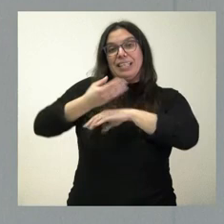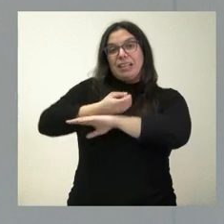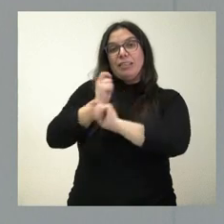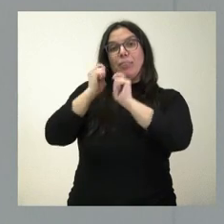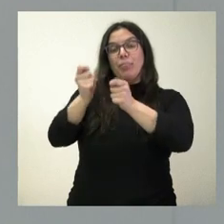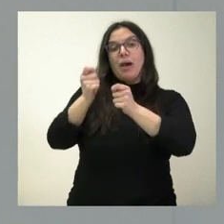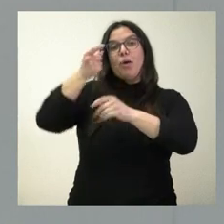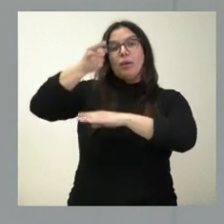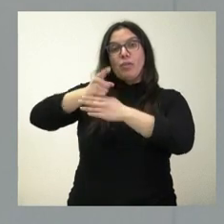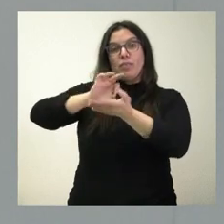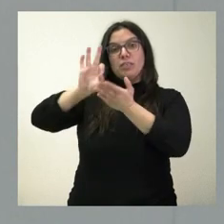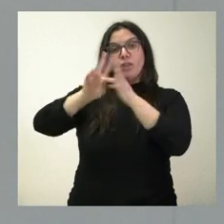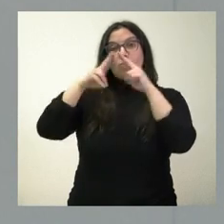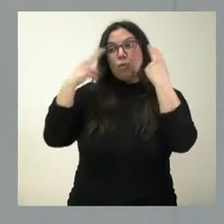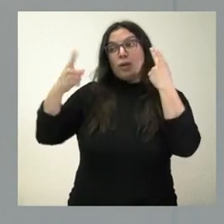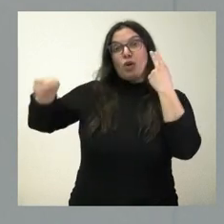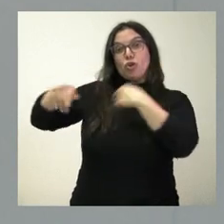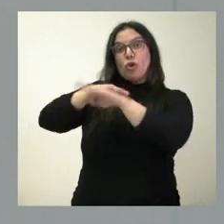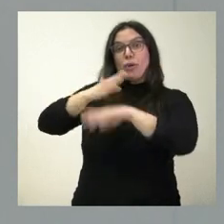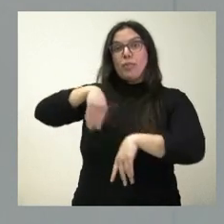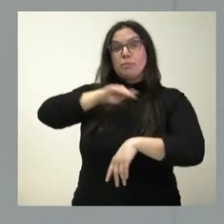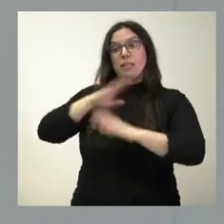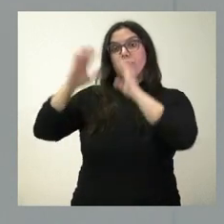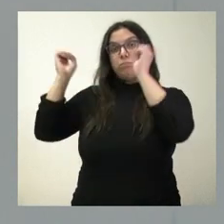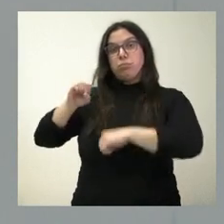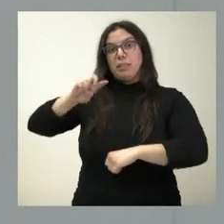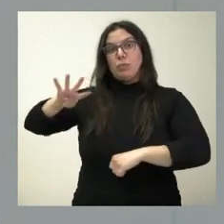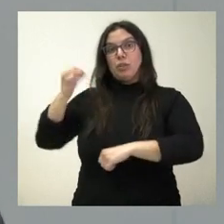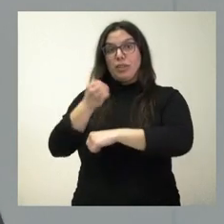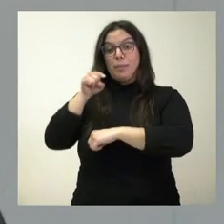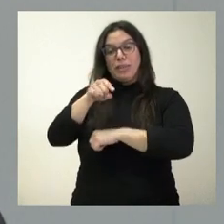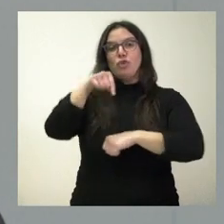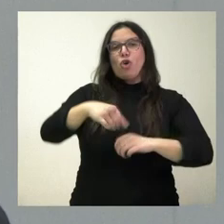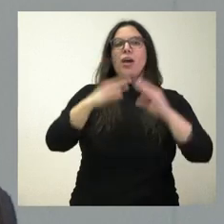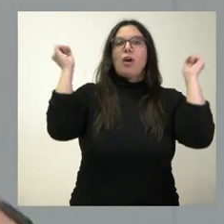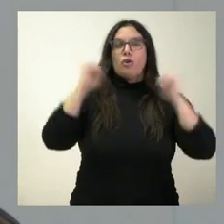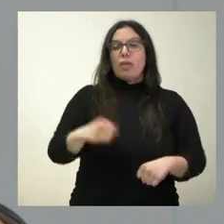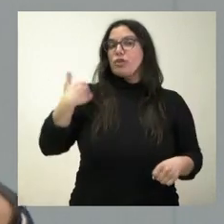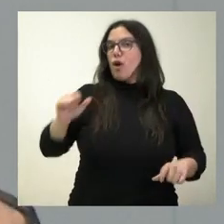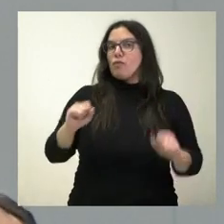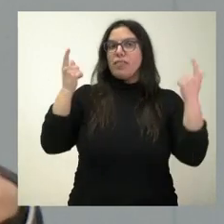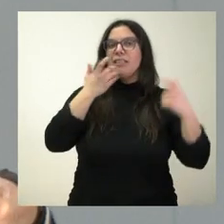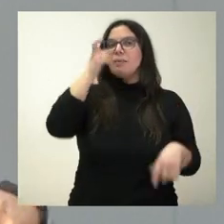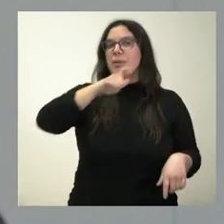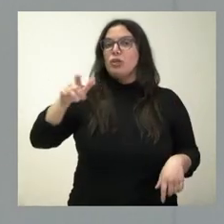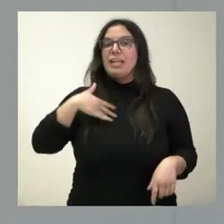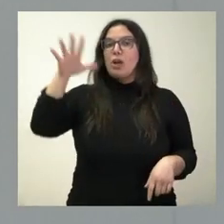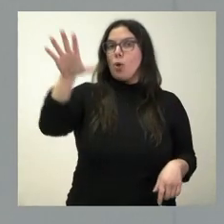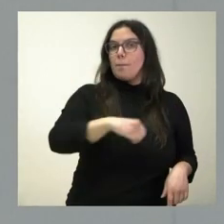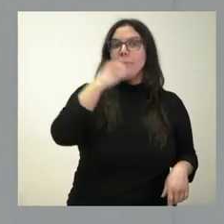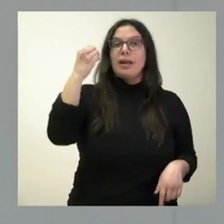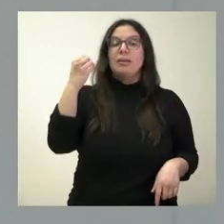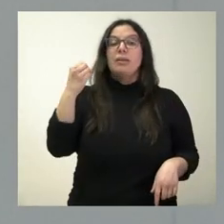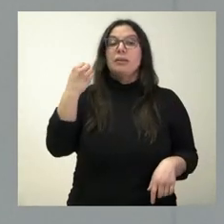acordadas el 24 de diciembre. Y esto es lo que firmamos hoy. Está ya en vigor para todas las personas que quieran adquirir los bonos en las líneas